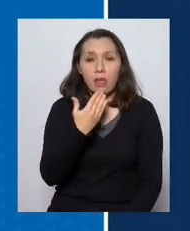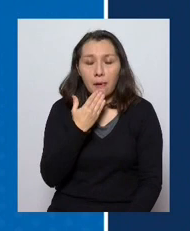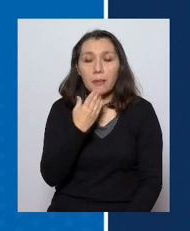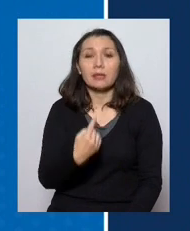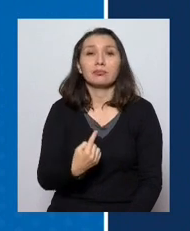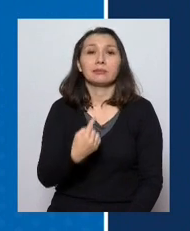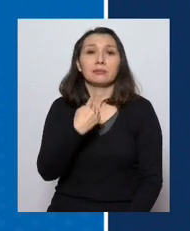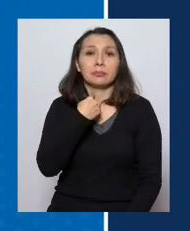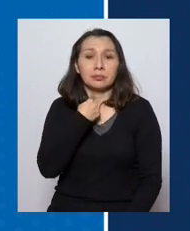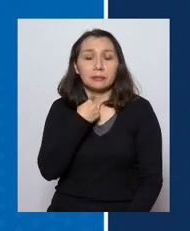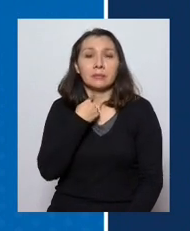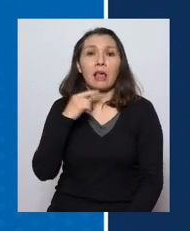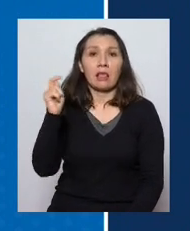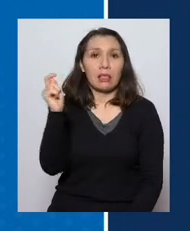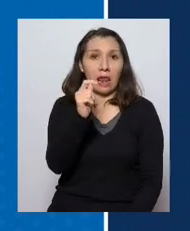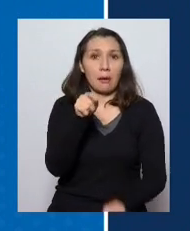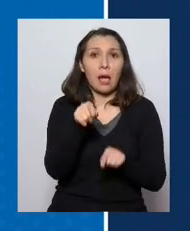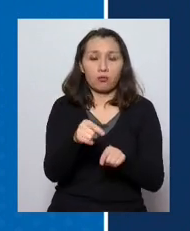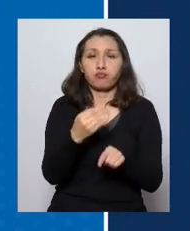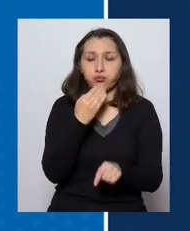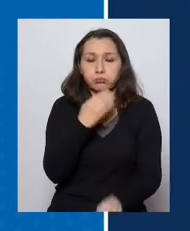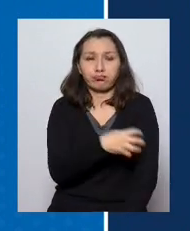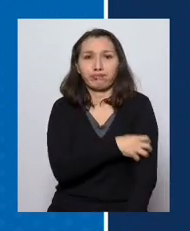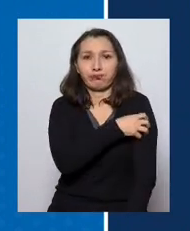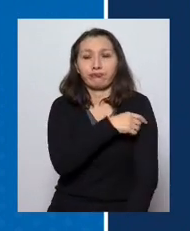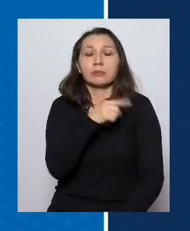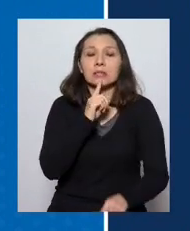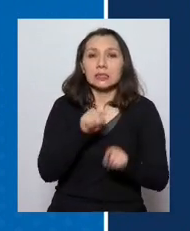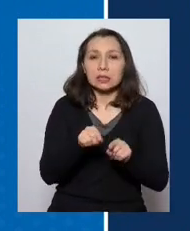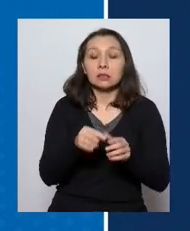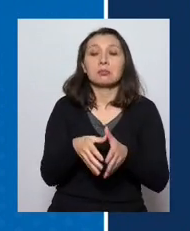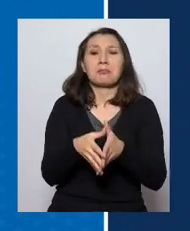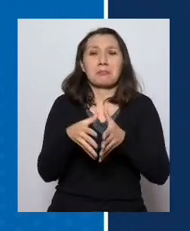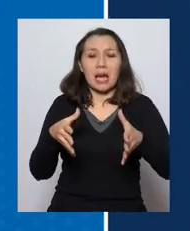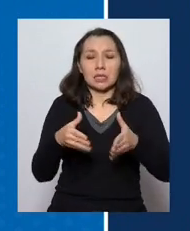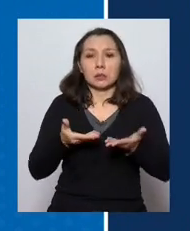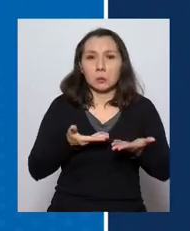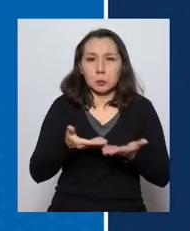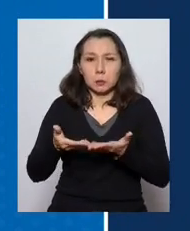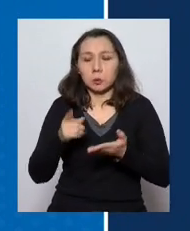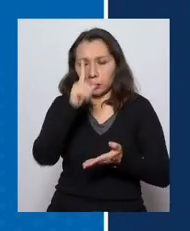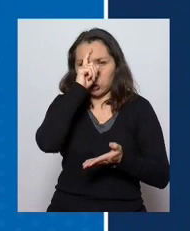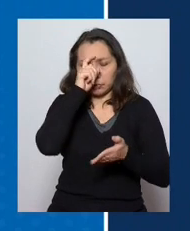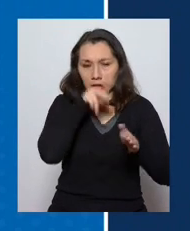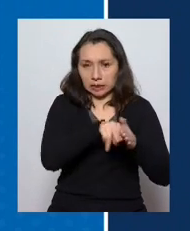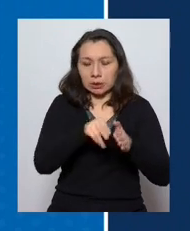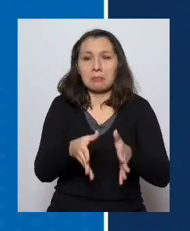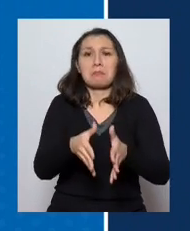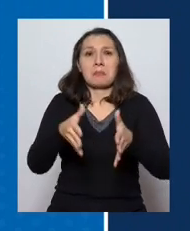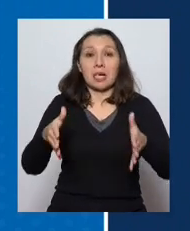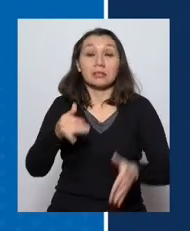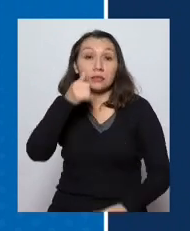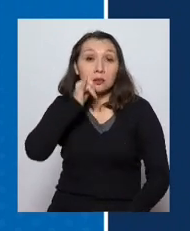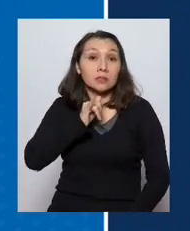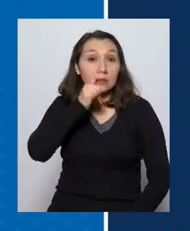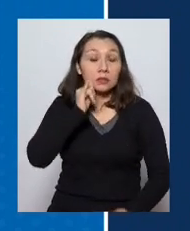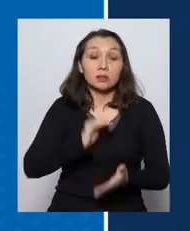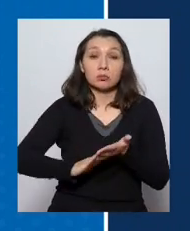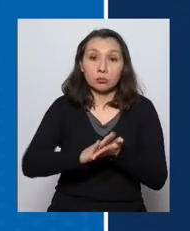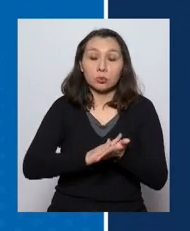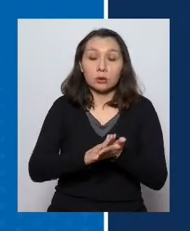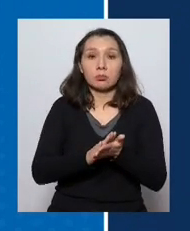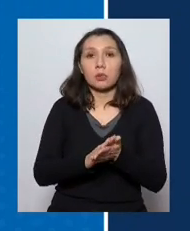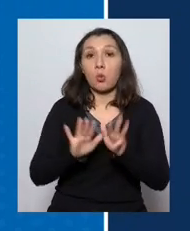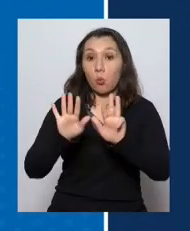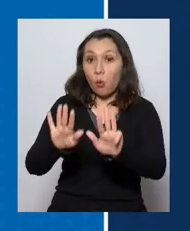afectando también a la región de Tarapacá. Ellos también han aumentado fuertemente el número de camas. En Iquique, por ejemplo, se ha